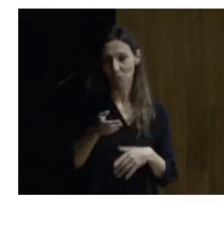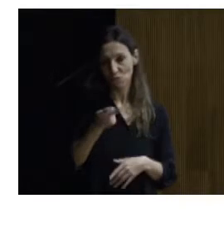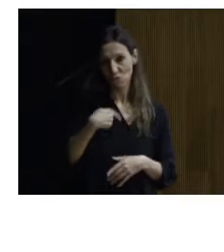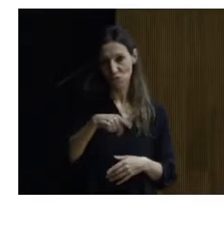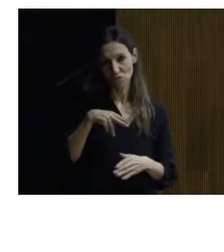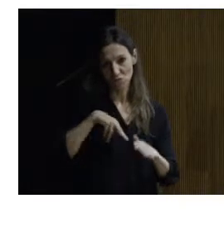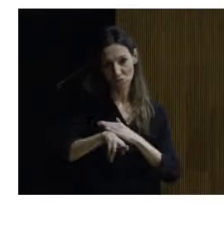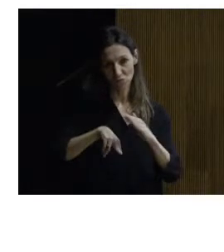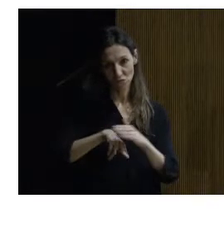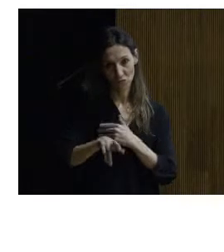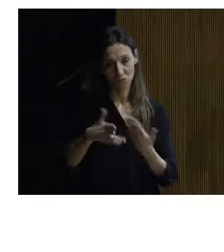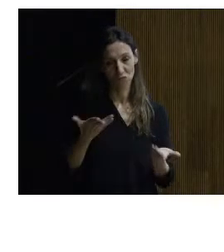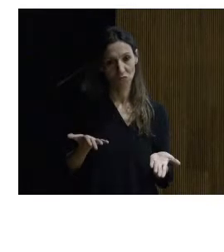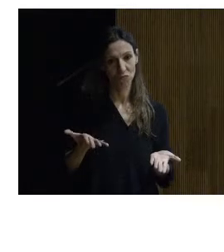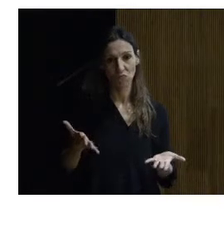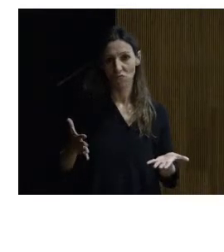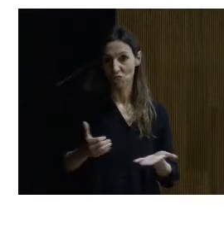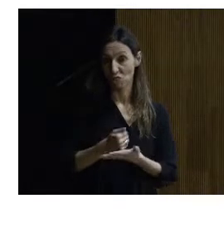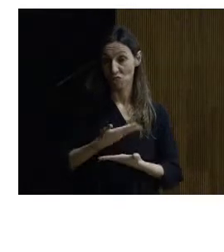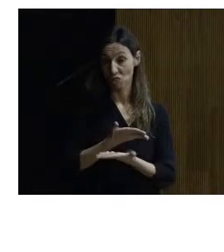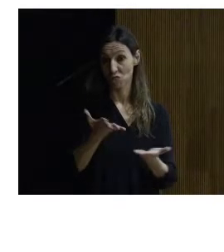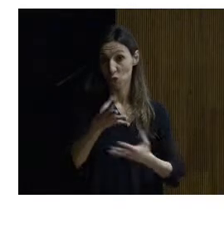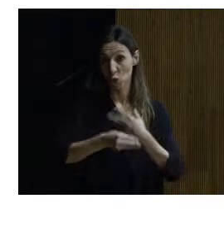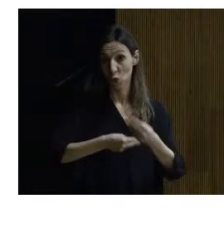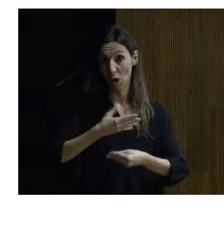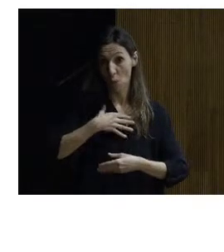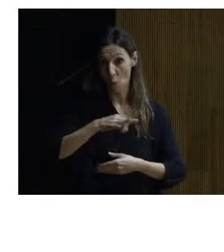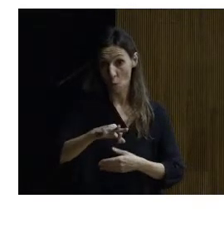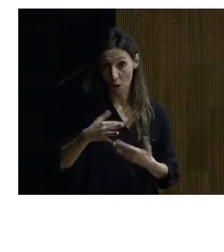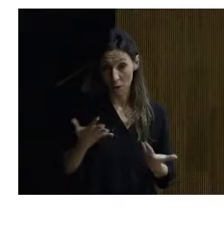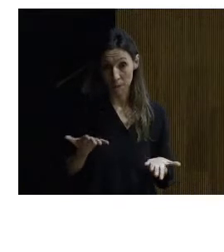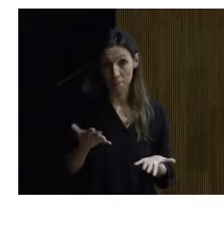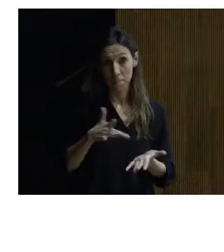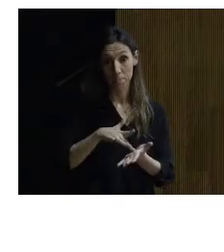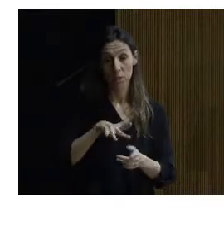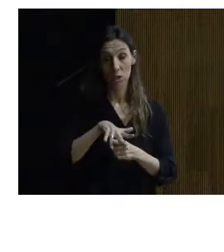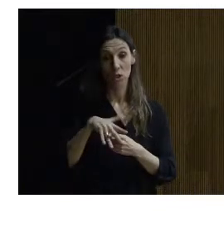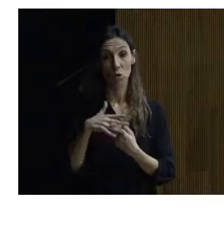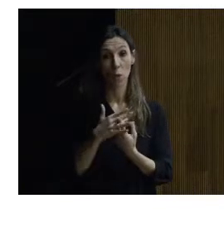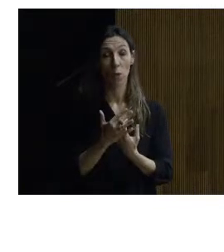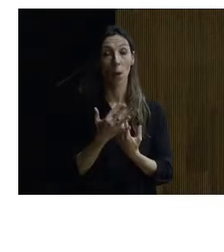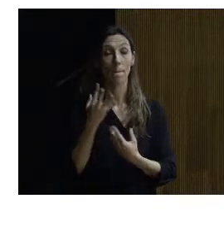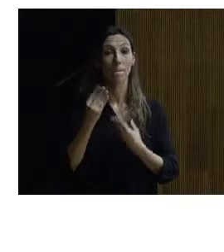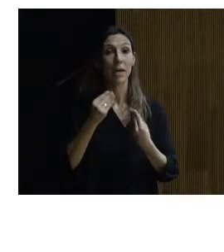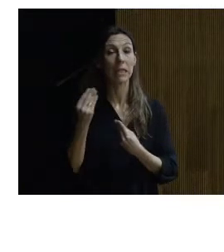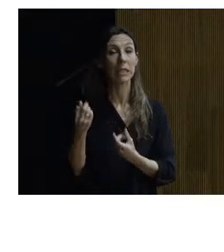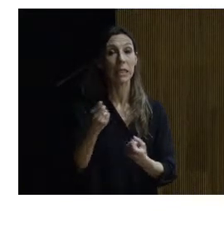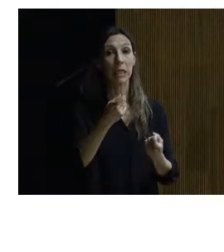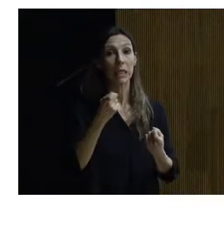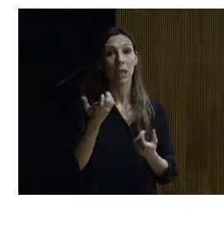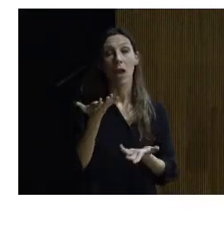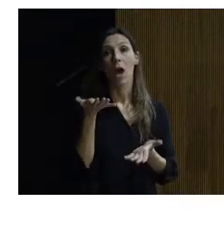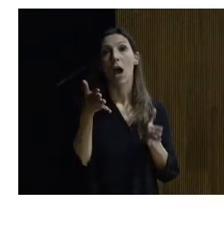que estamos a disposición absolutamente de todos vosotros en aquellos bueno en aquellos casos en los que consideréis necesario el tener un